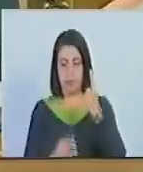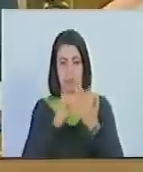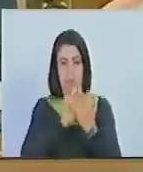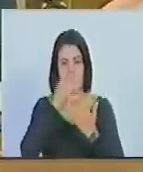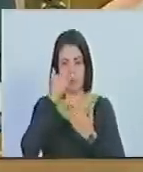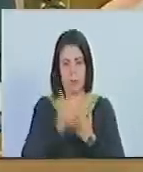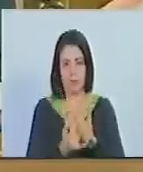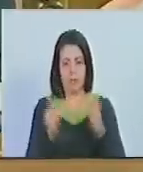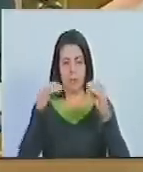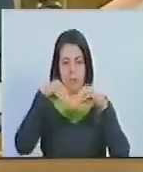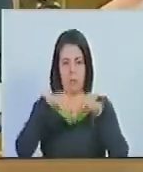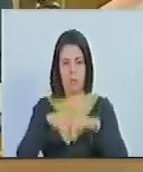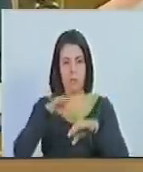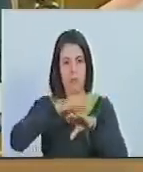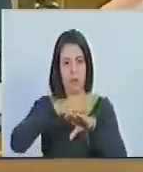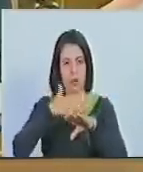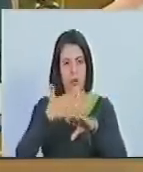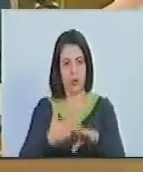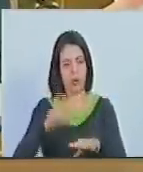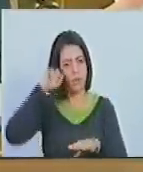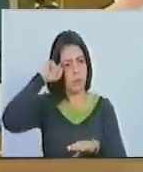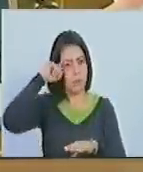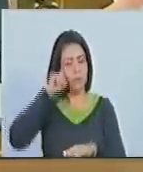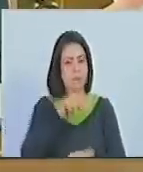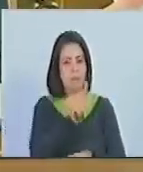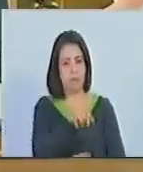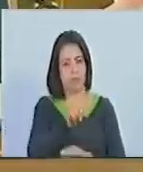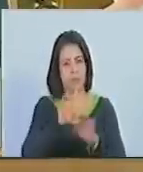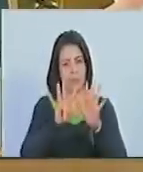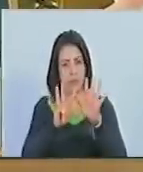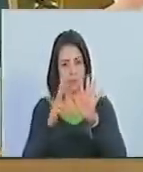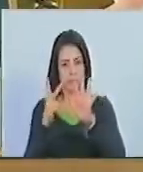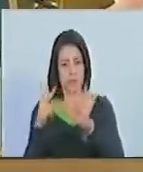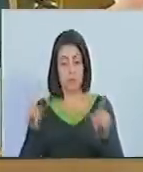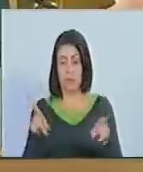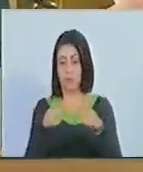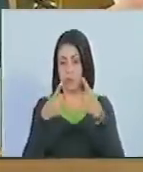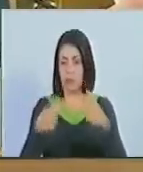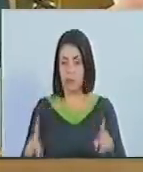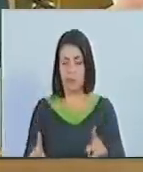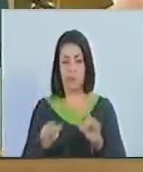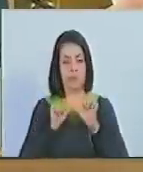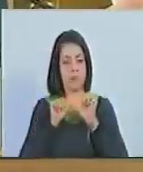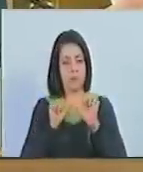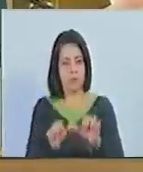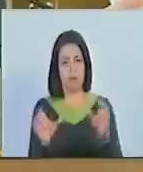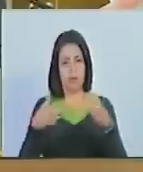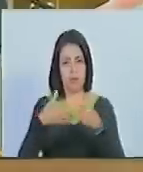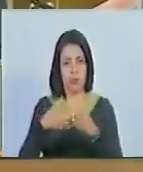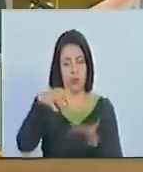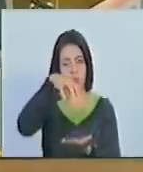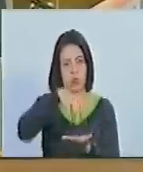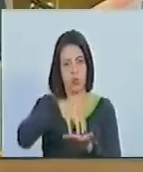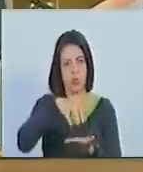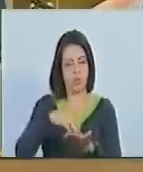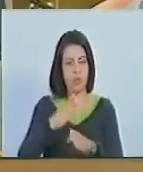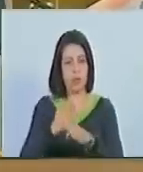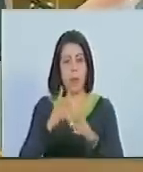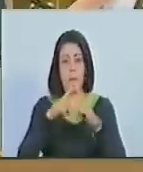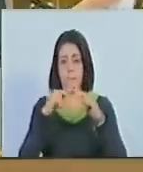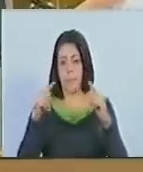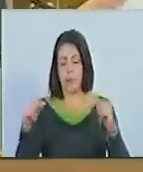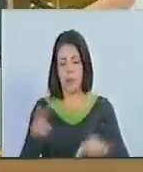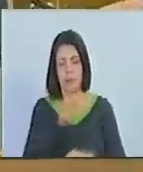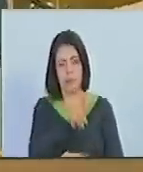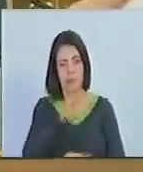Proyecto de acuerdo con motivo de conmemorarse el 197 aniversario de la instalación del Congreso Anfitriónico de Panamá,